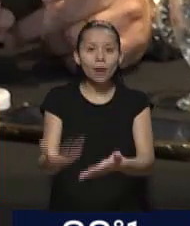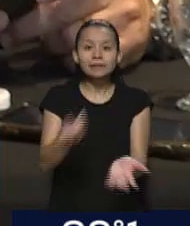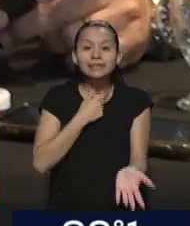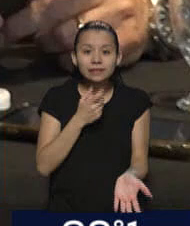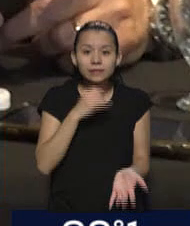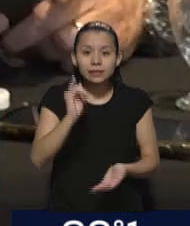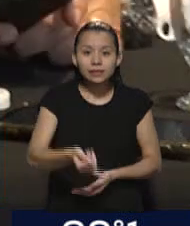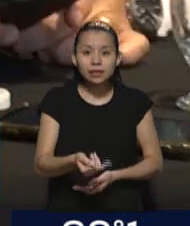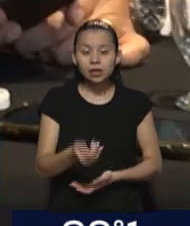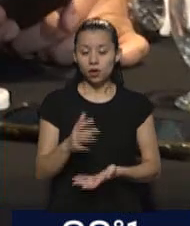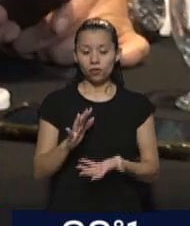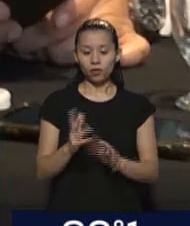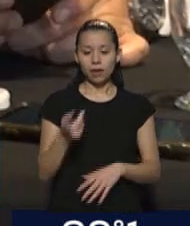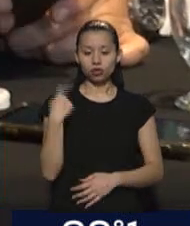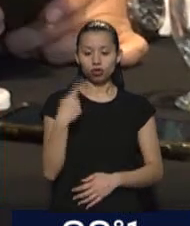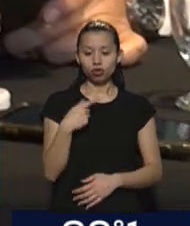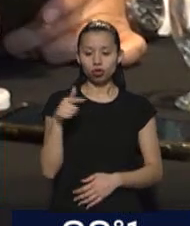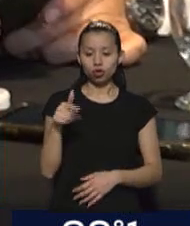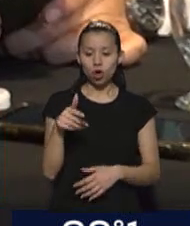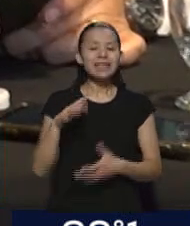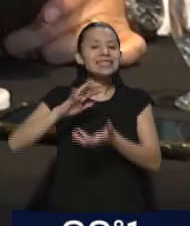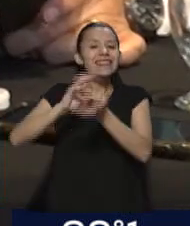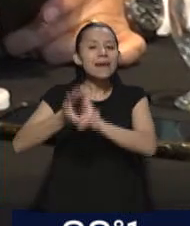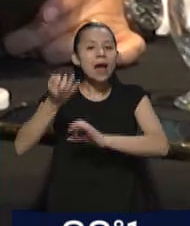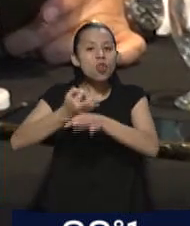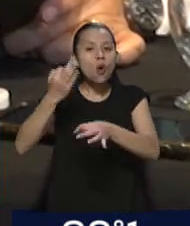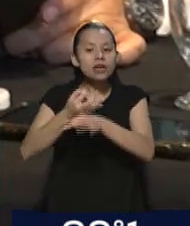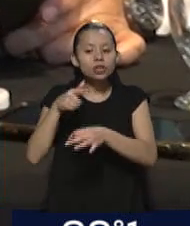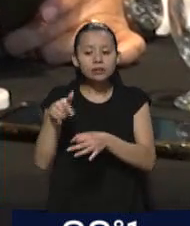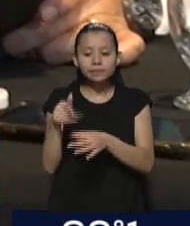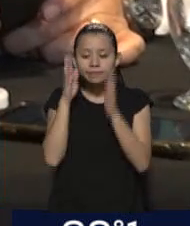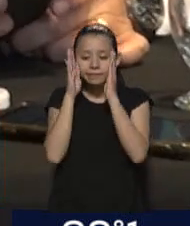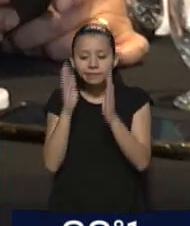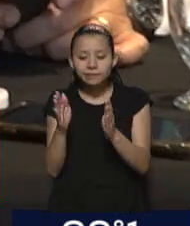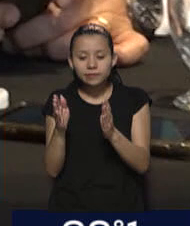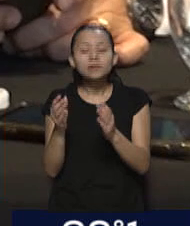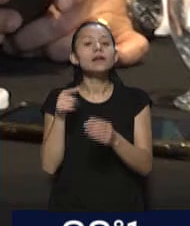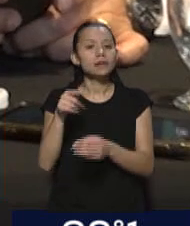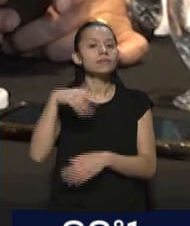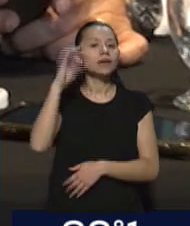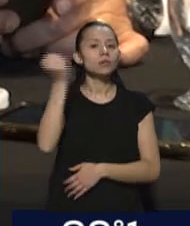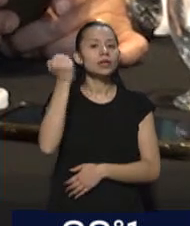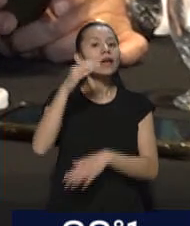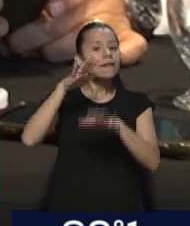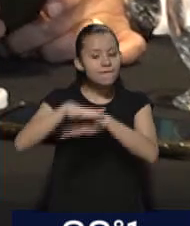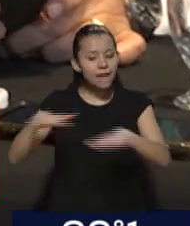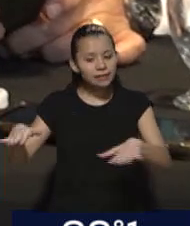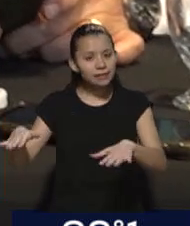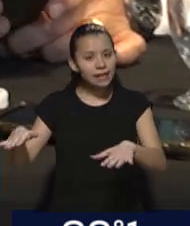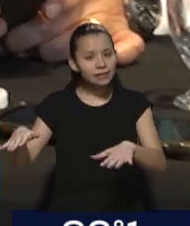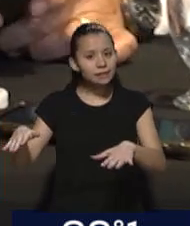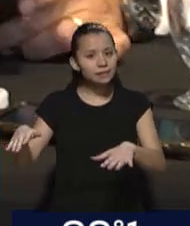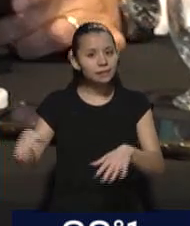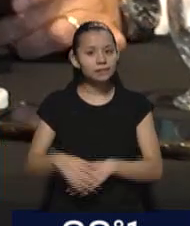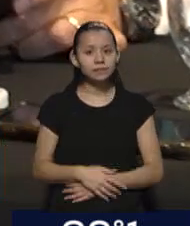organización del sistema educativo puede brindar eso. Unificado a infancias, creo que se puede obtener resultados. ¿Por qué